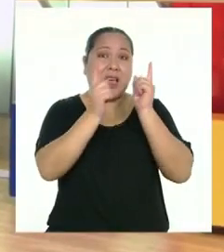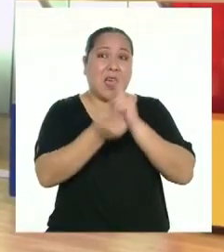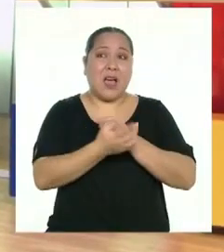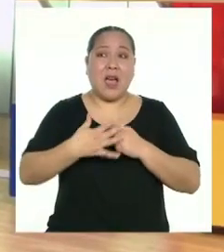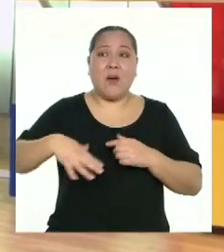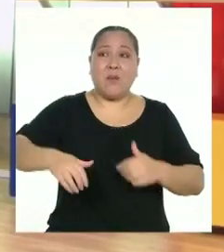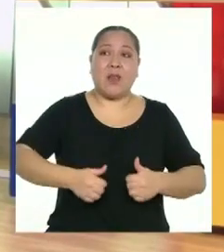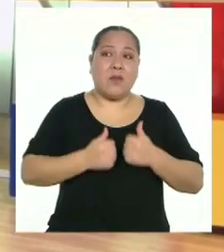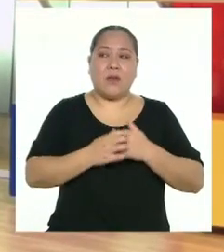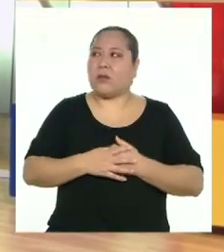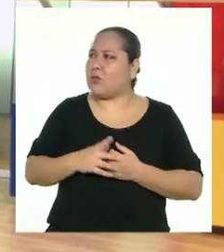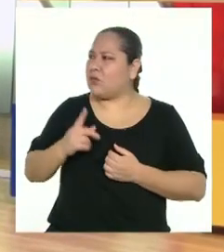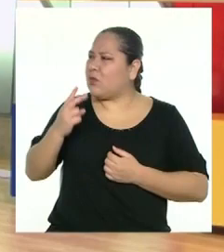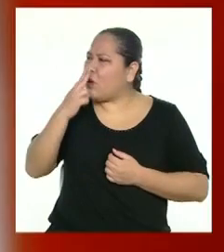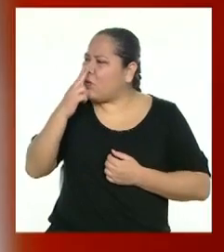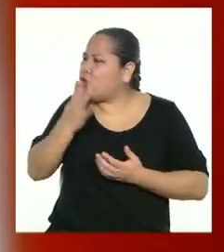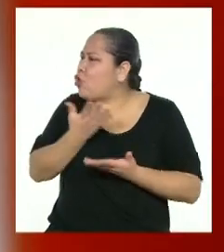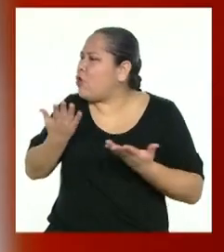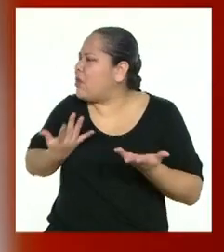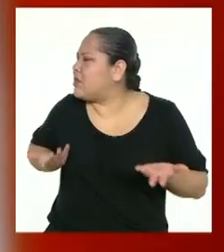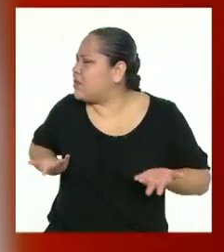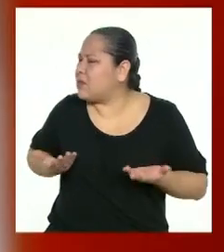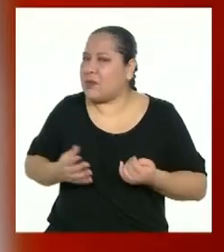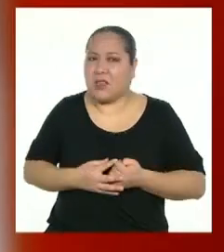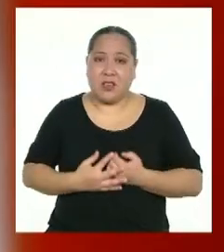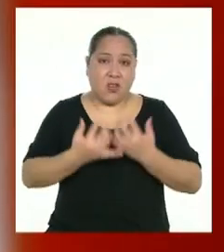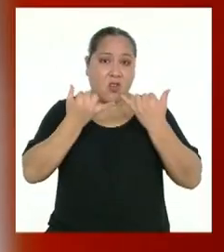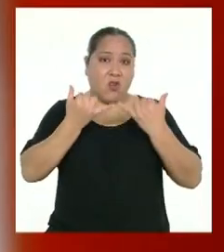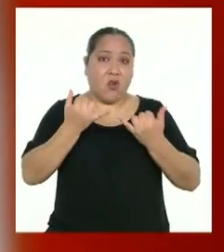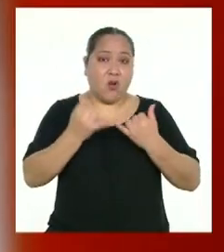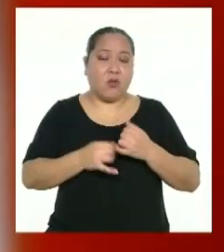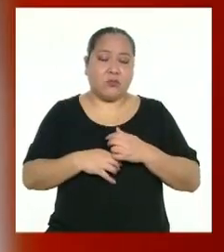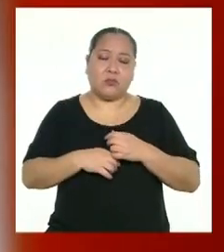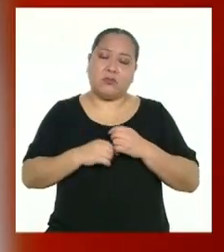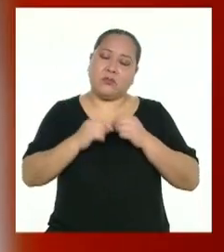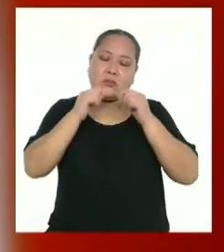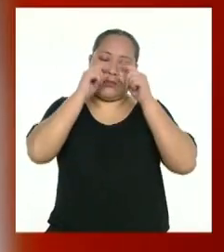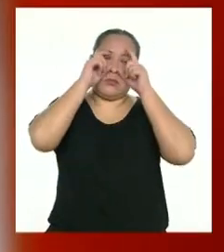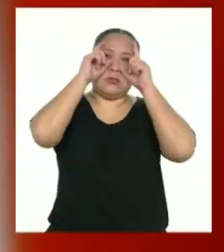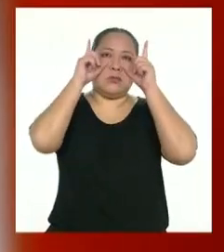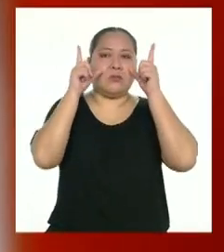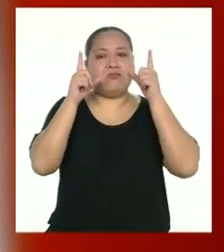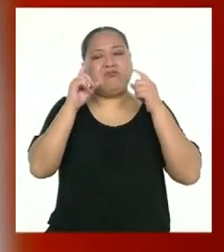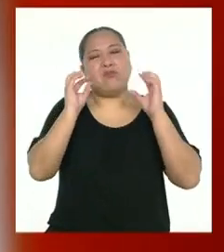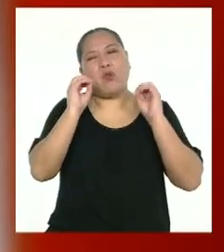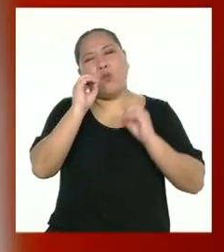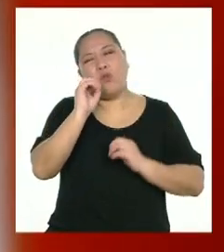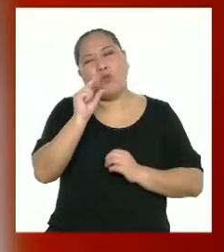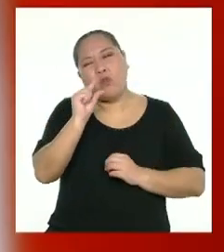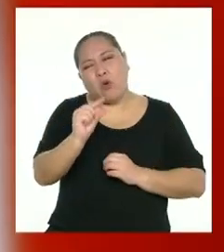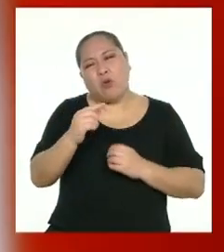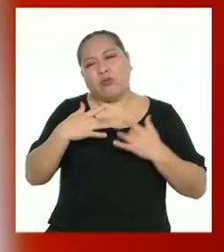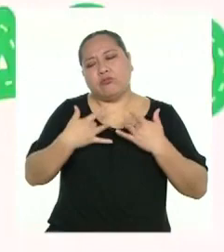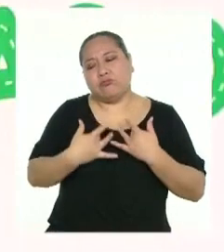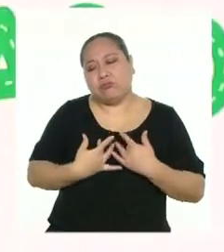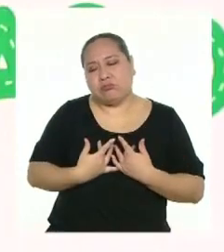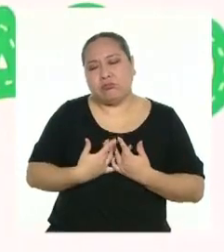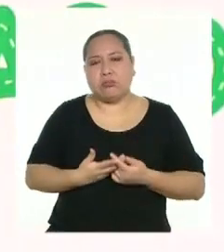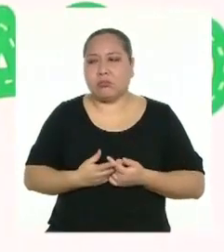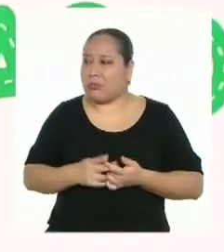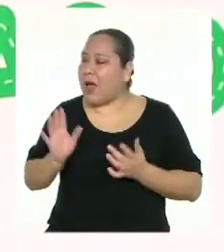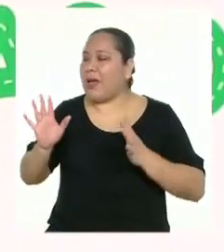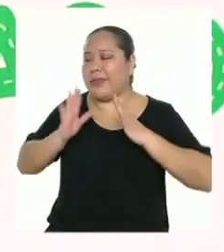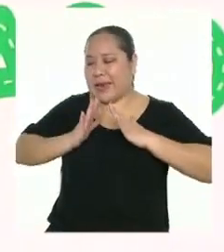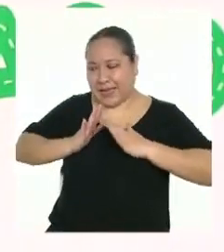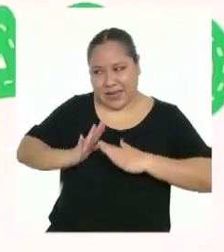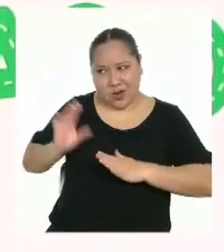¡Tocino! ¿Dónde te habías metido? Es que el día de hoy amanecí un poco desanimado. Ay, no te